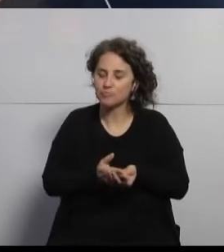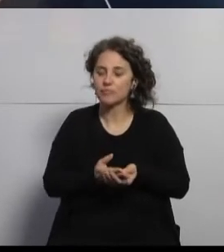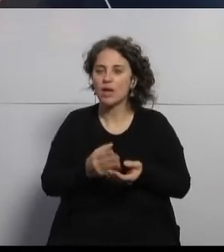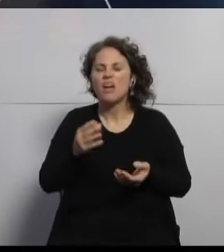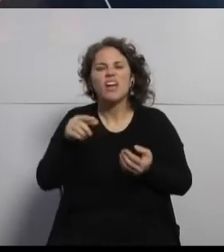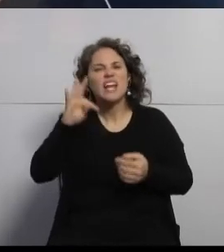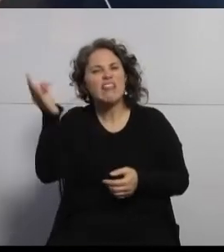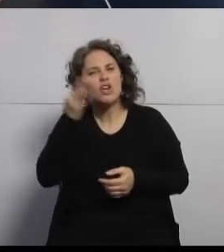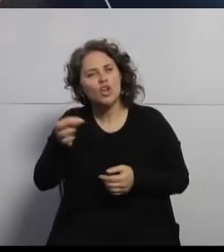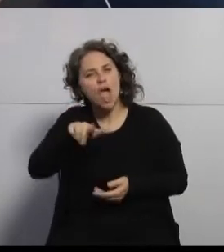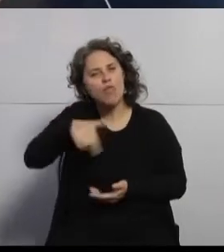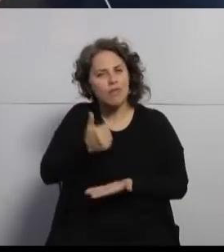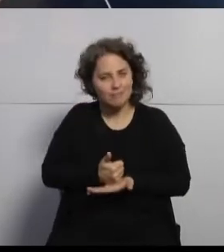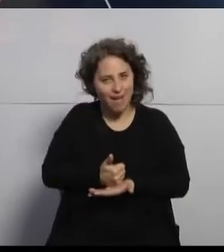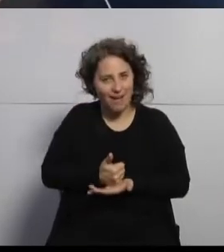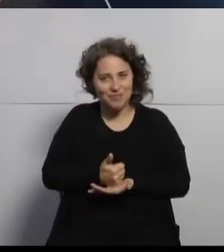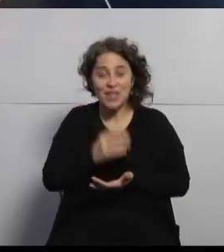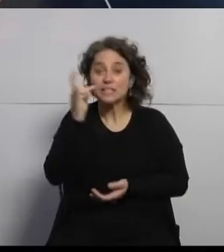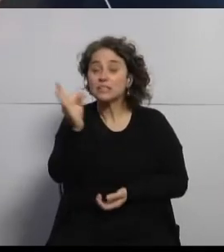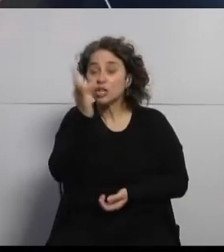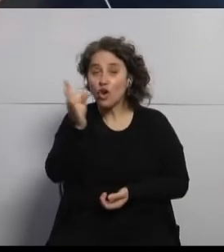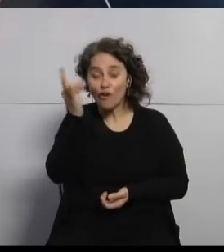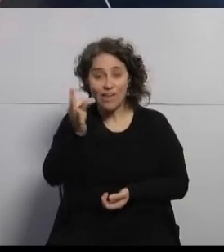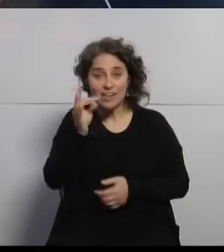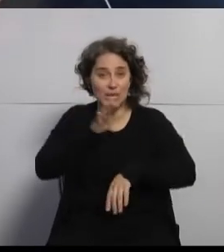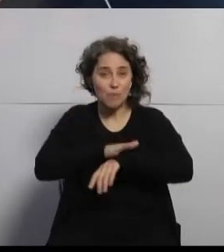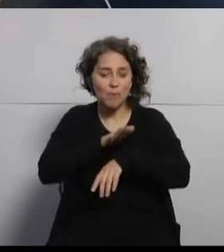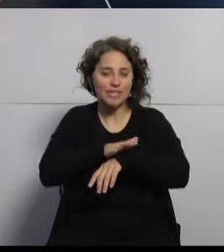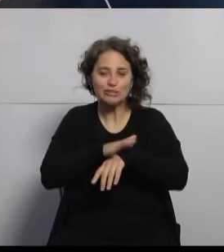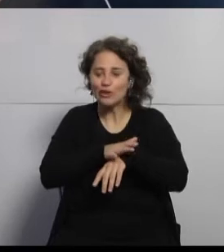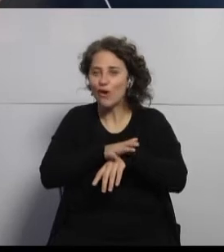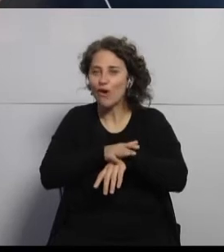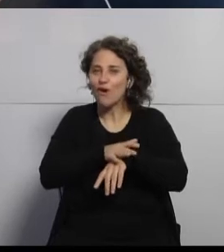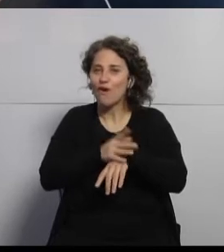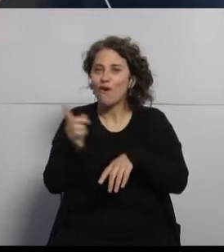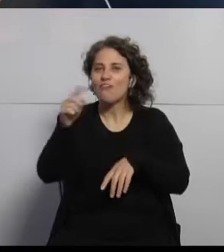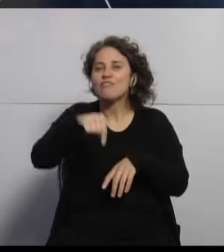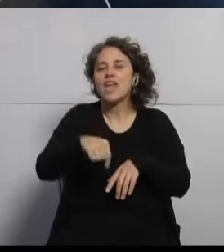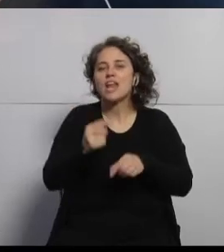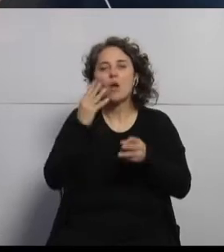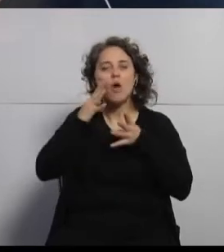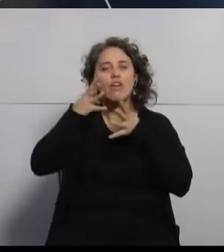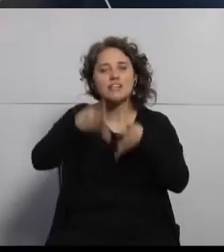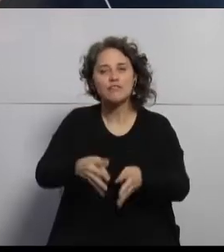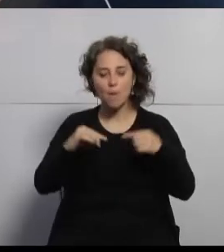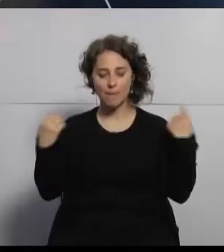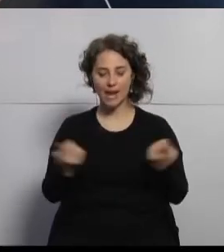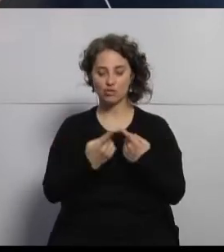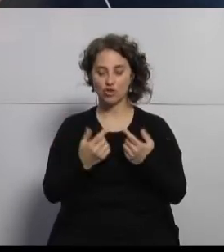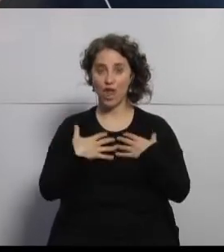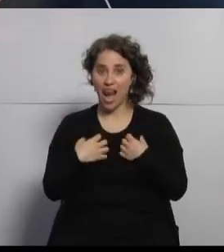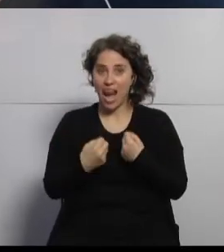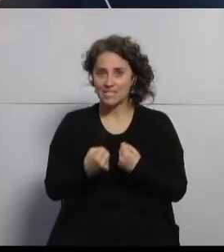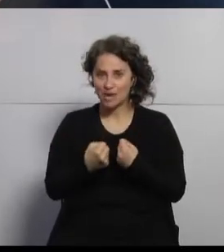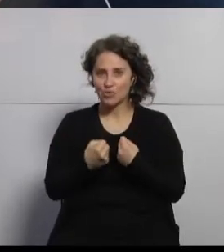tecnología? La tecnología, y aquí vienen, digamos, los desafíos para nosotros en salud,